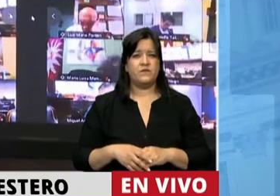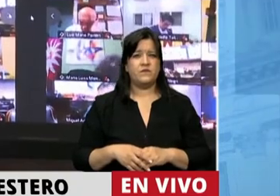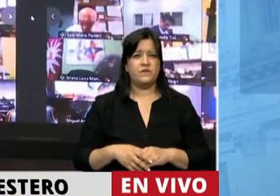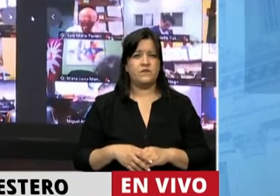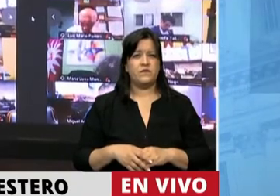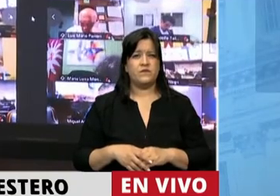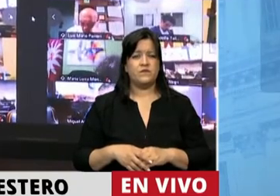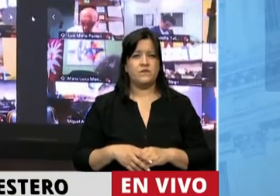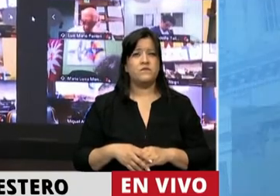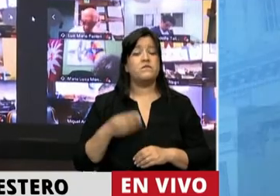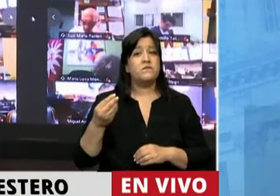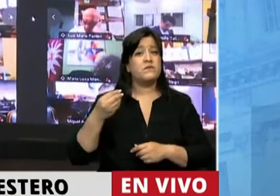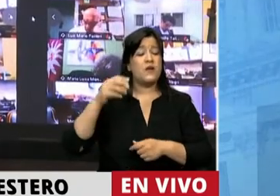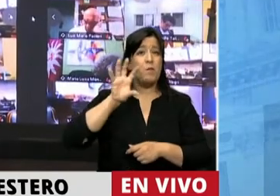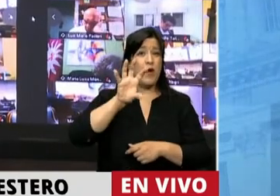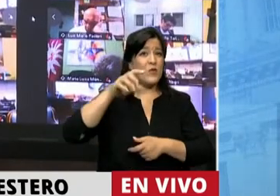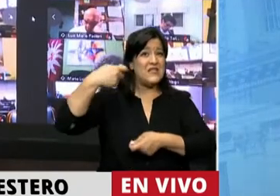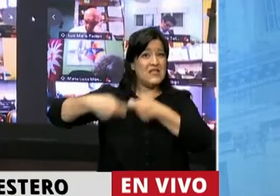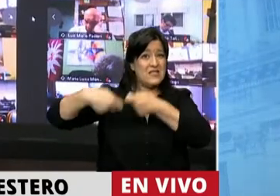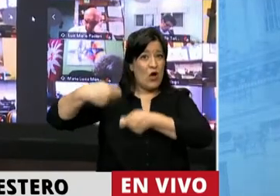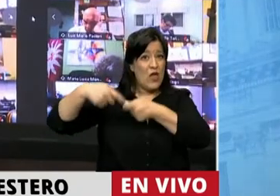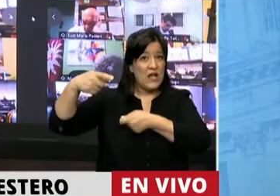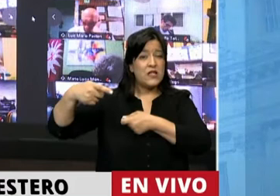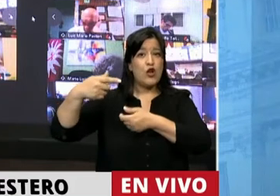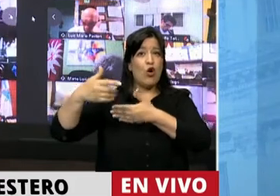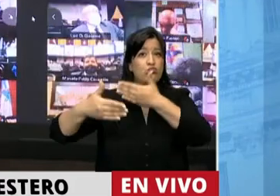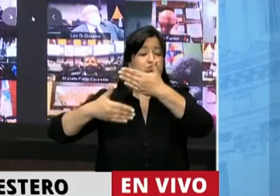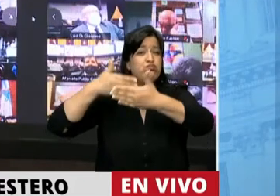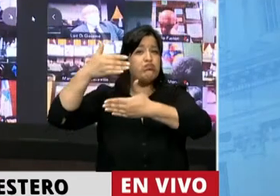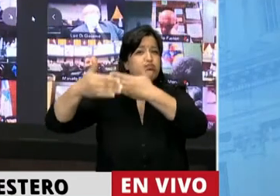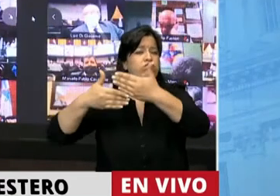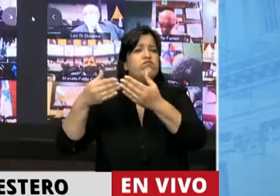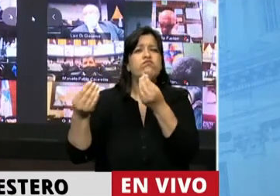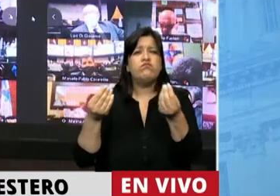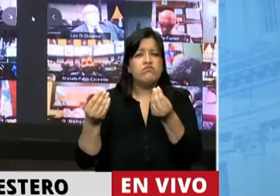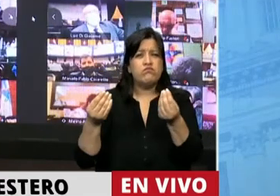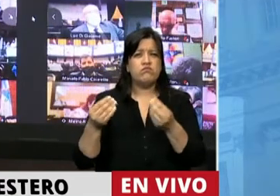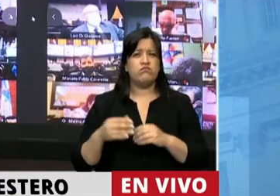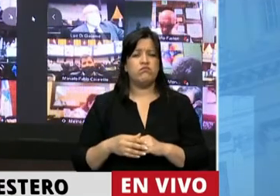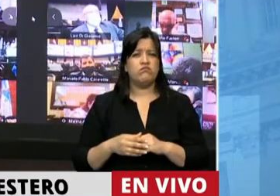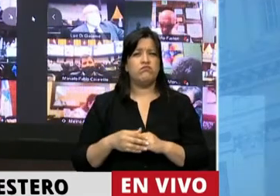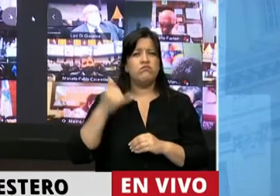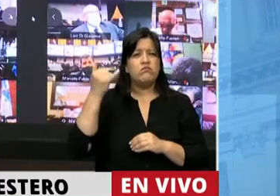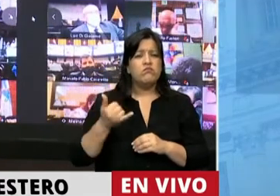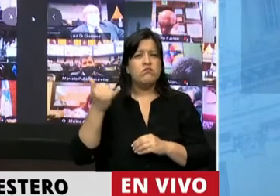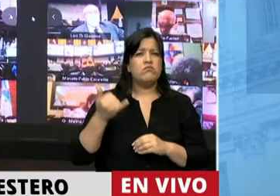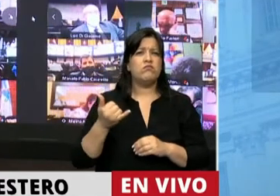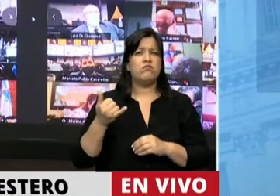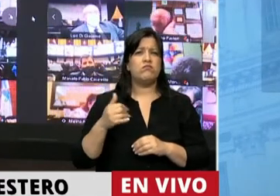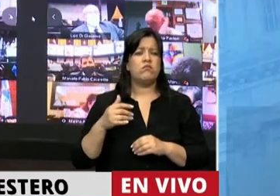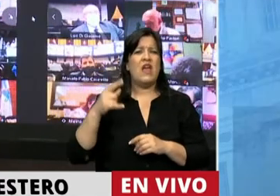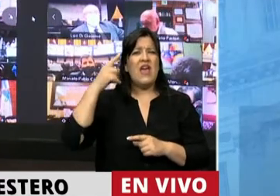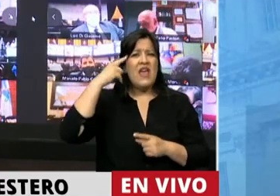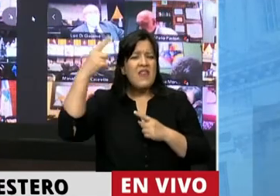que Santiago del Estero creciera a la luz de determinados paradigmas, de determinadas